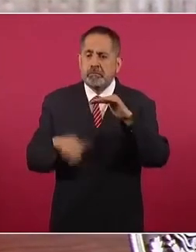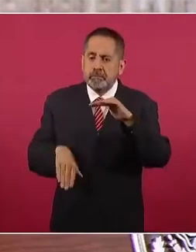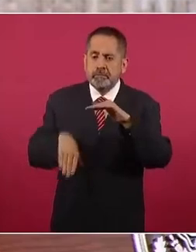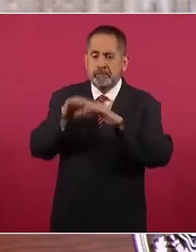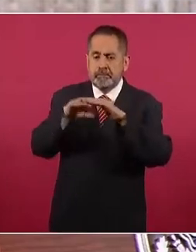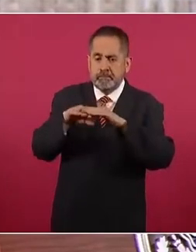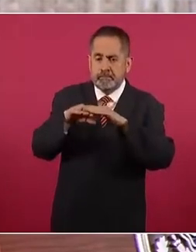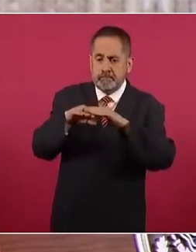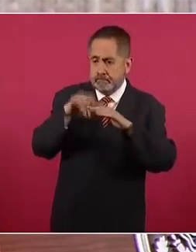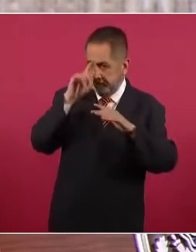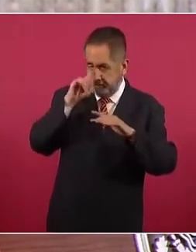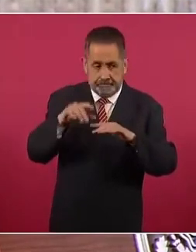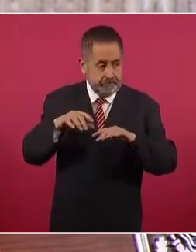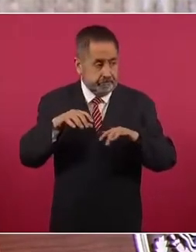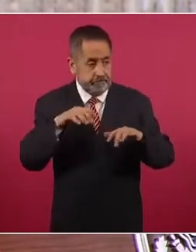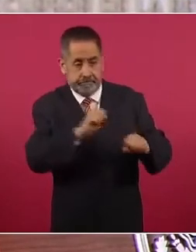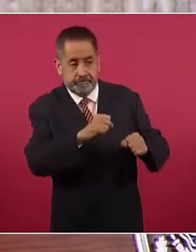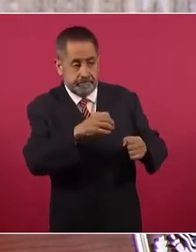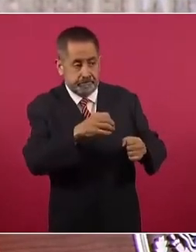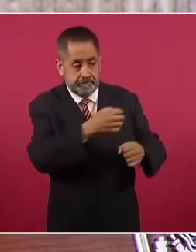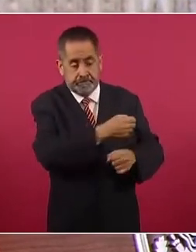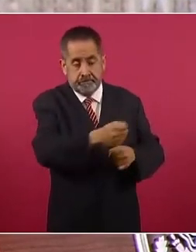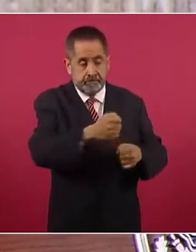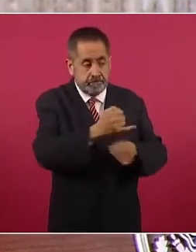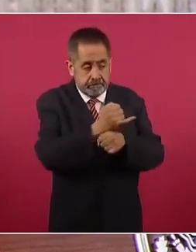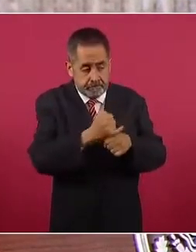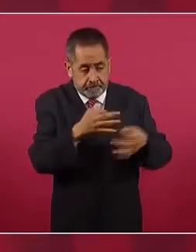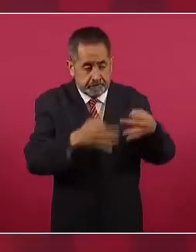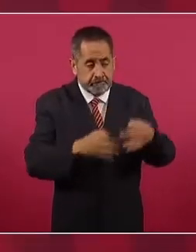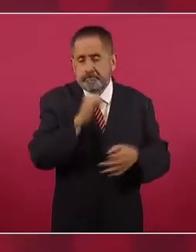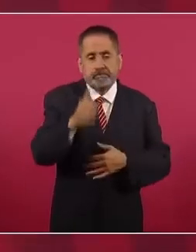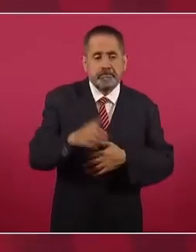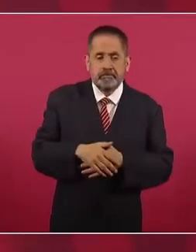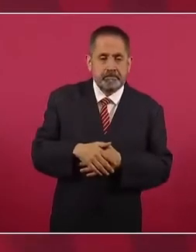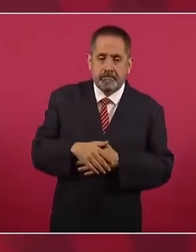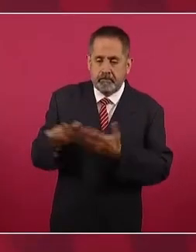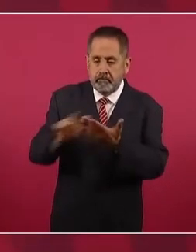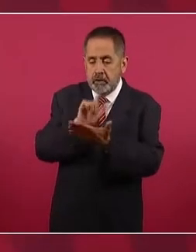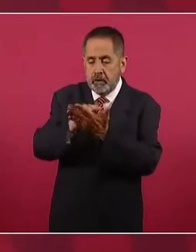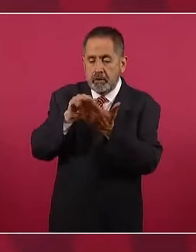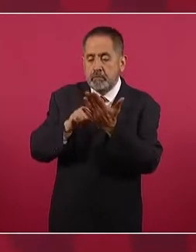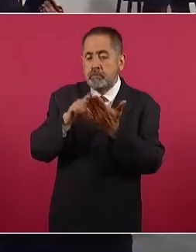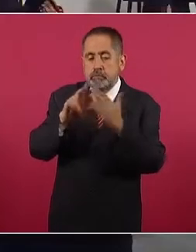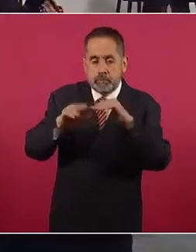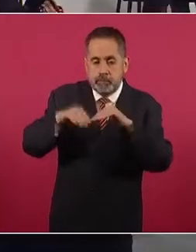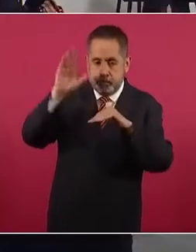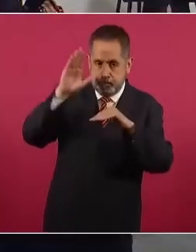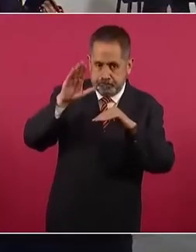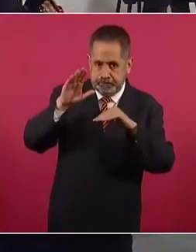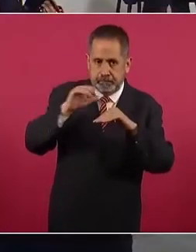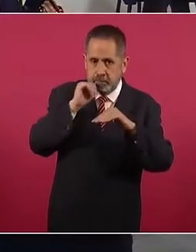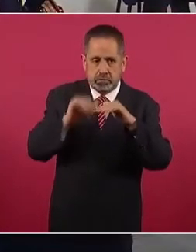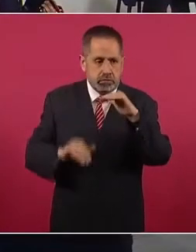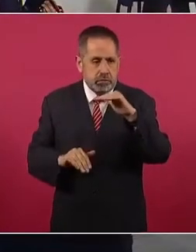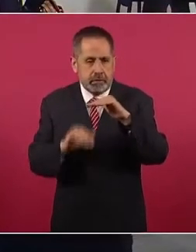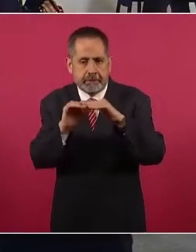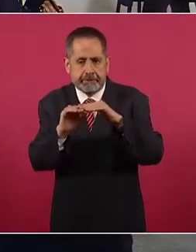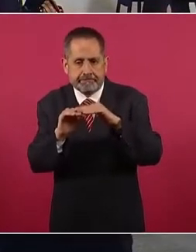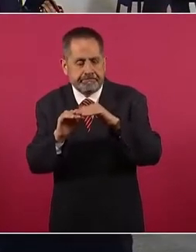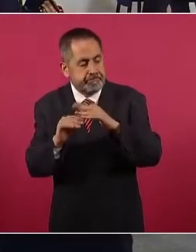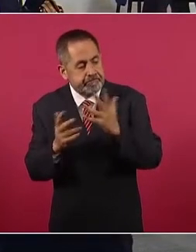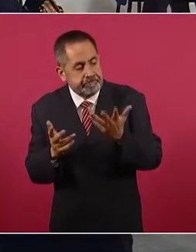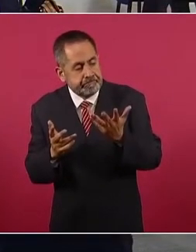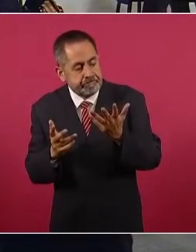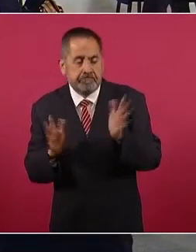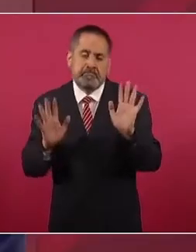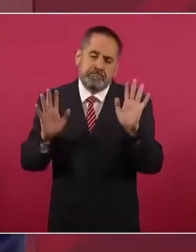llegó al número que exige la ley, pero yo cumplí con mi